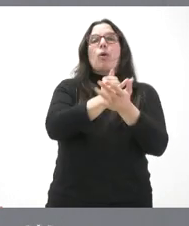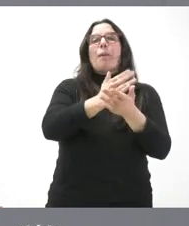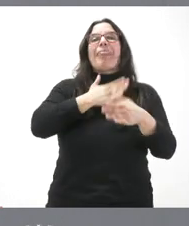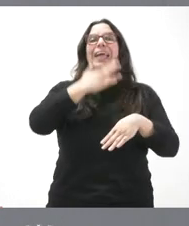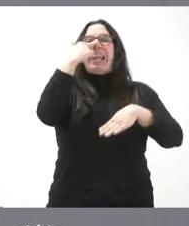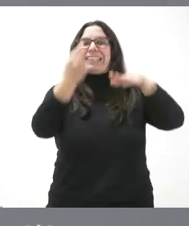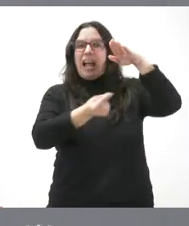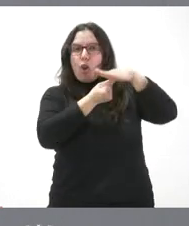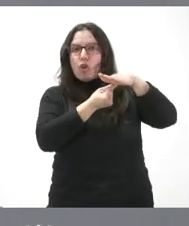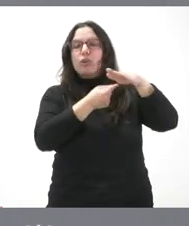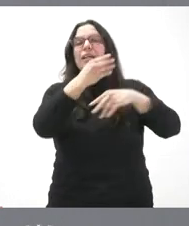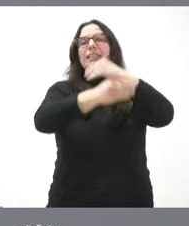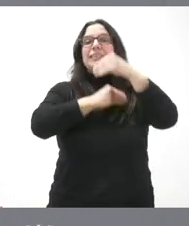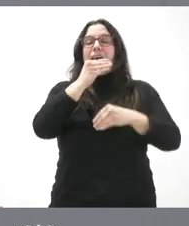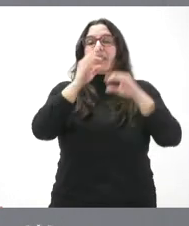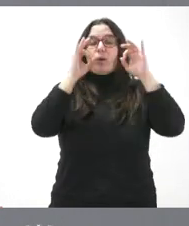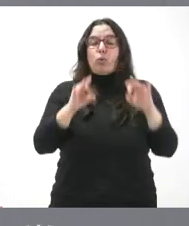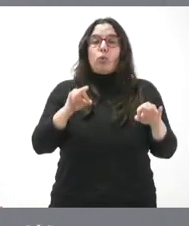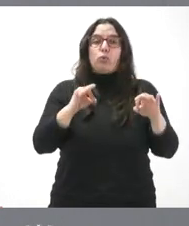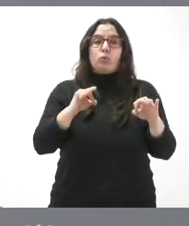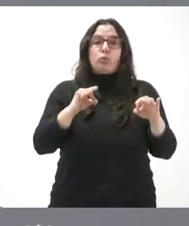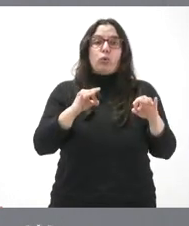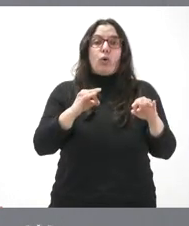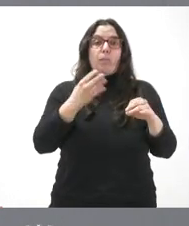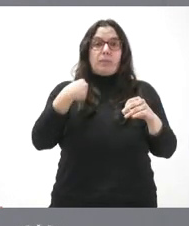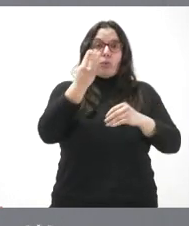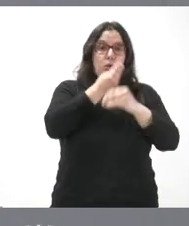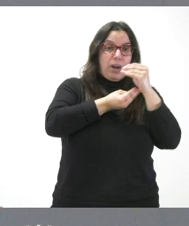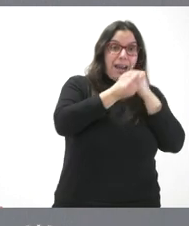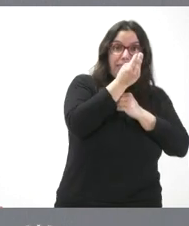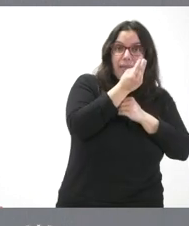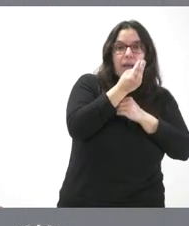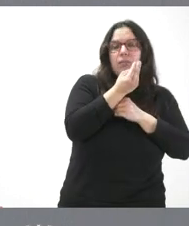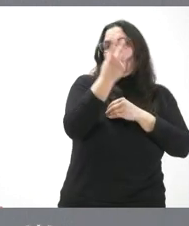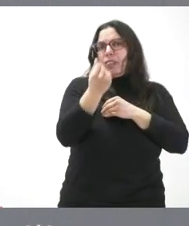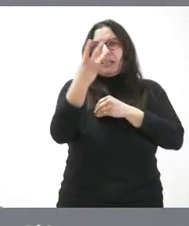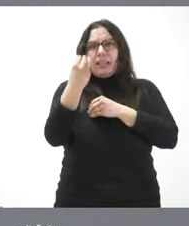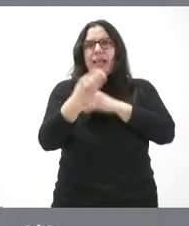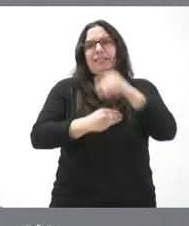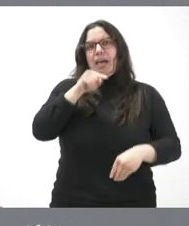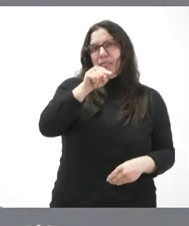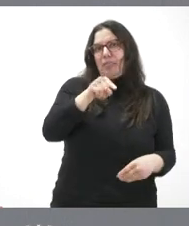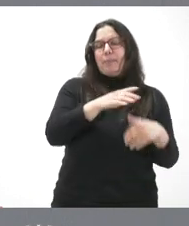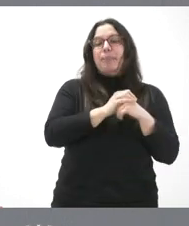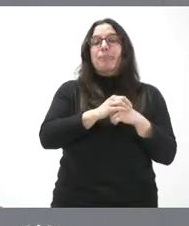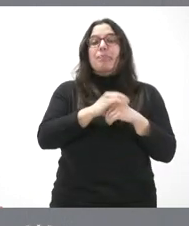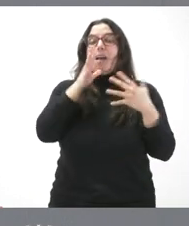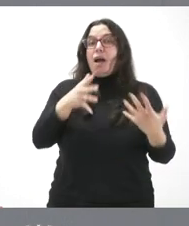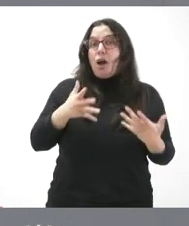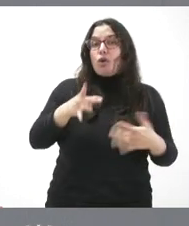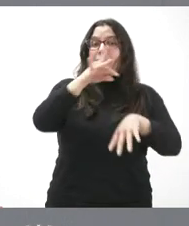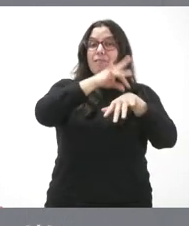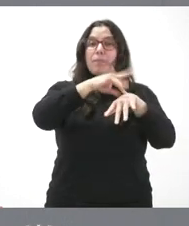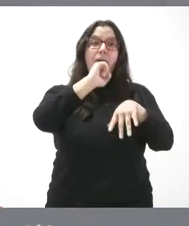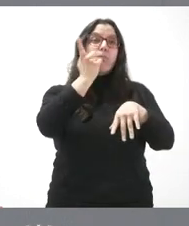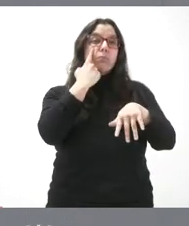realiza entre las primeras 48 y 72 horas de vida. Actualmente, las patologías que se integran dentro de